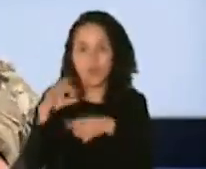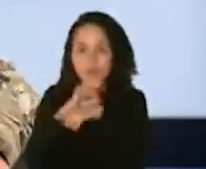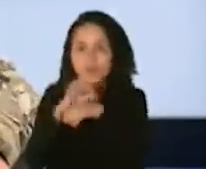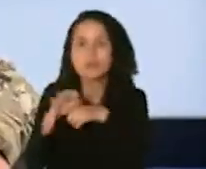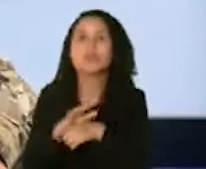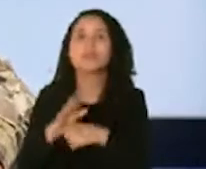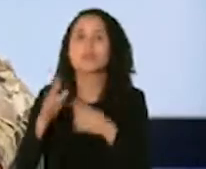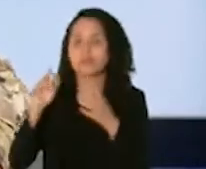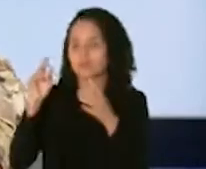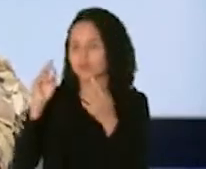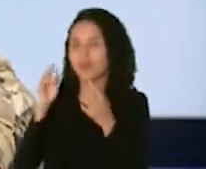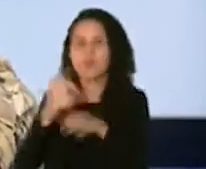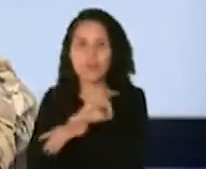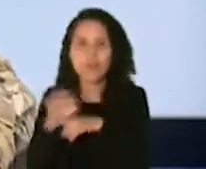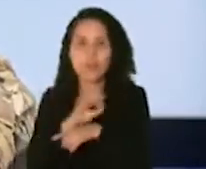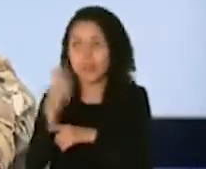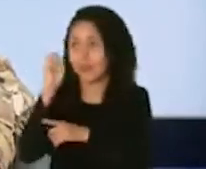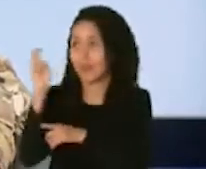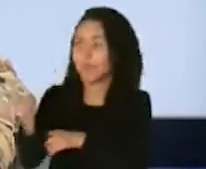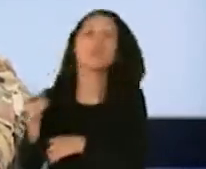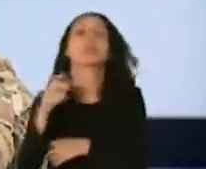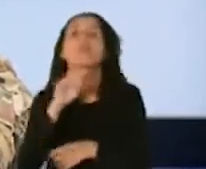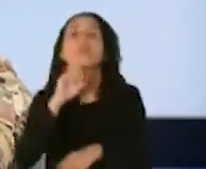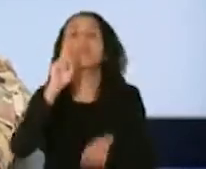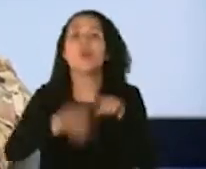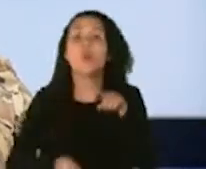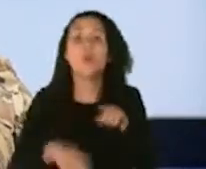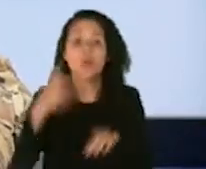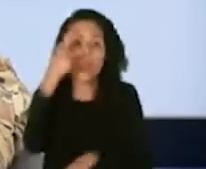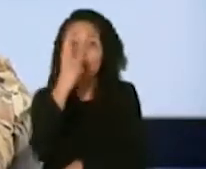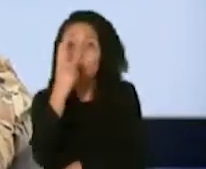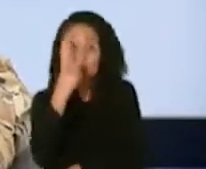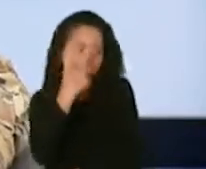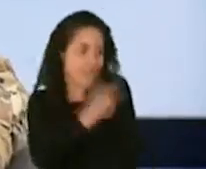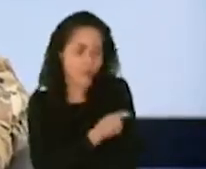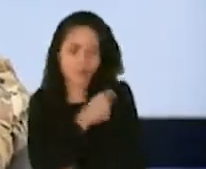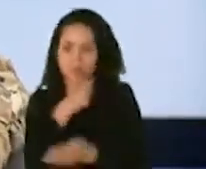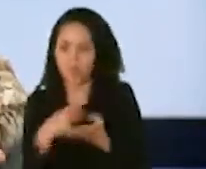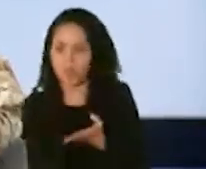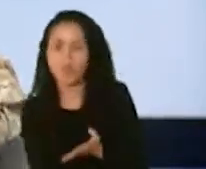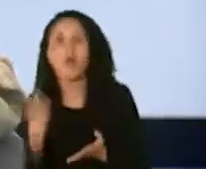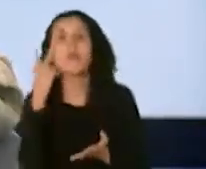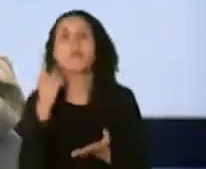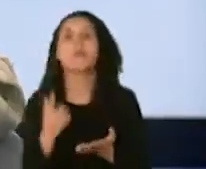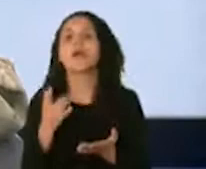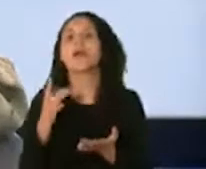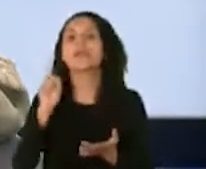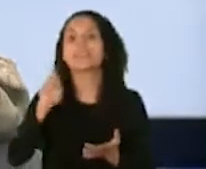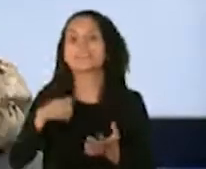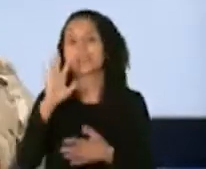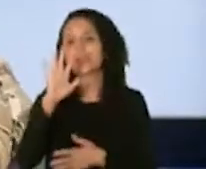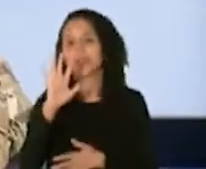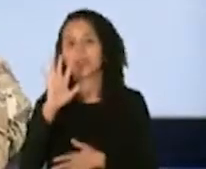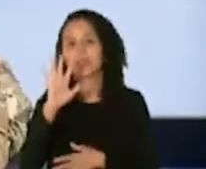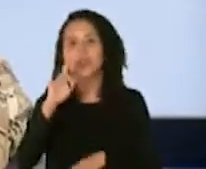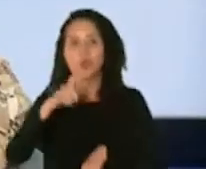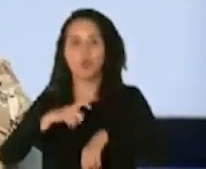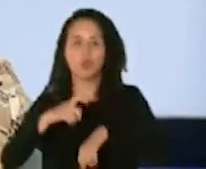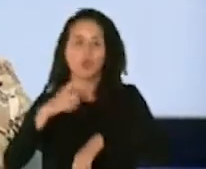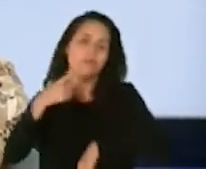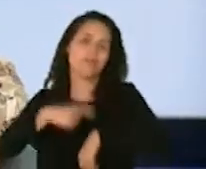transporte. No se puede caer un potecito de vacuna y romperse porque son cinco dosis. A ese nivel de